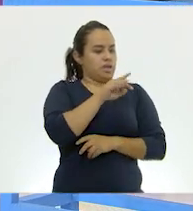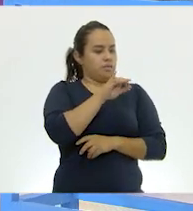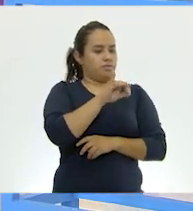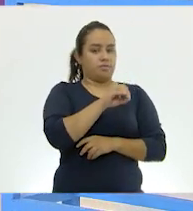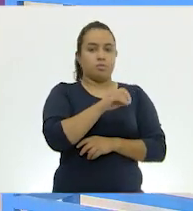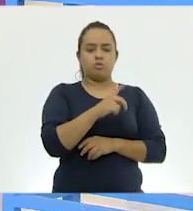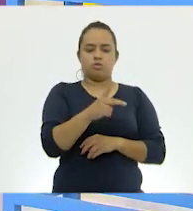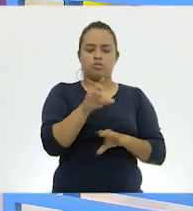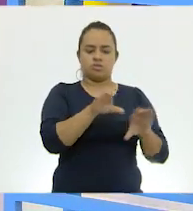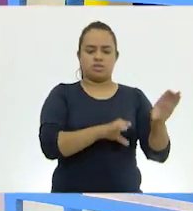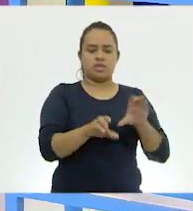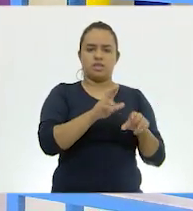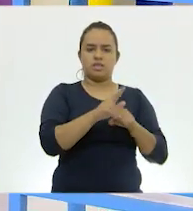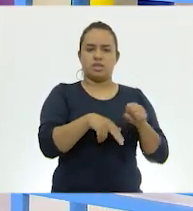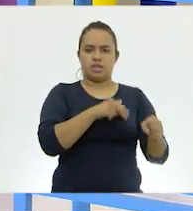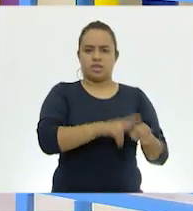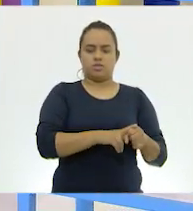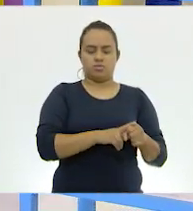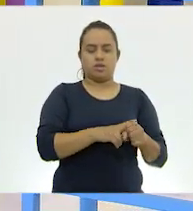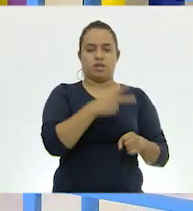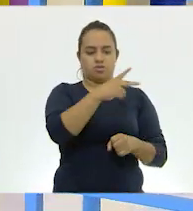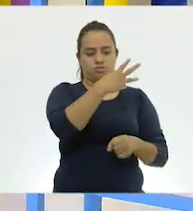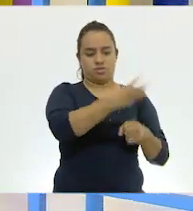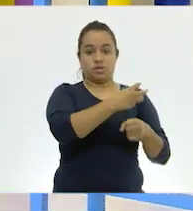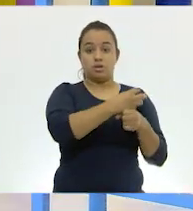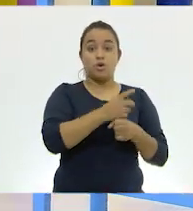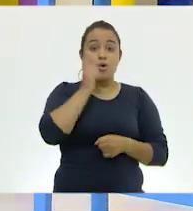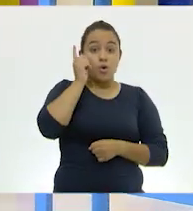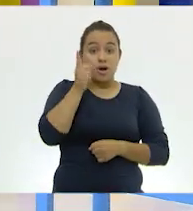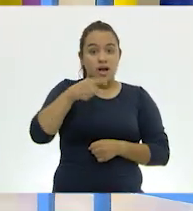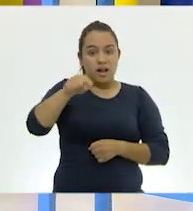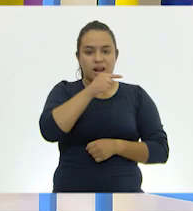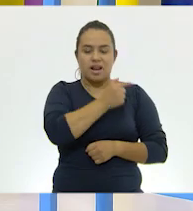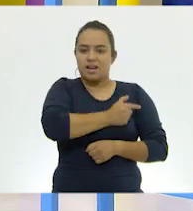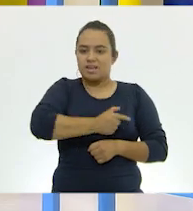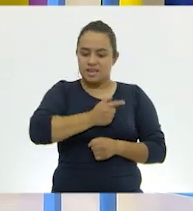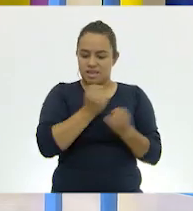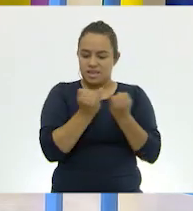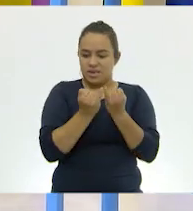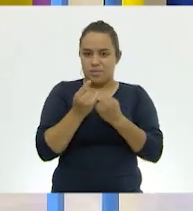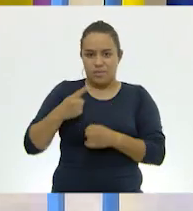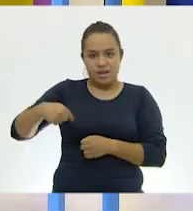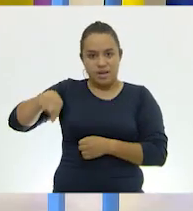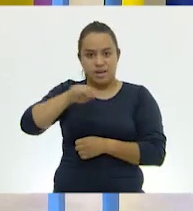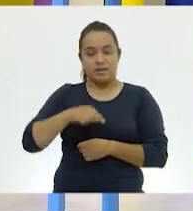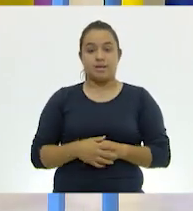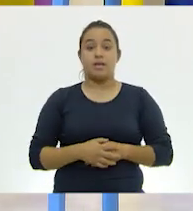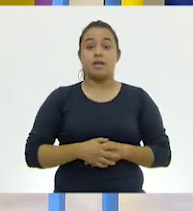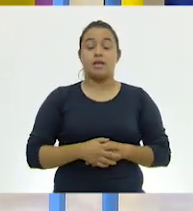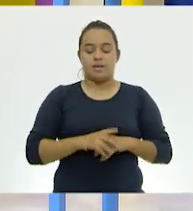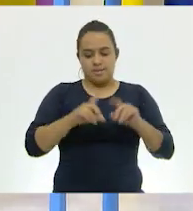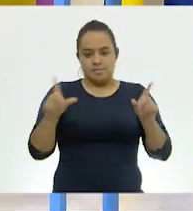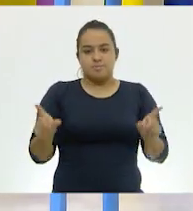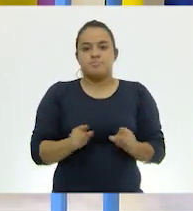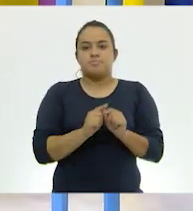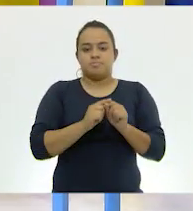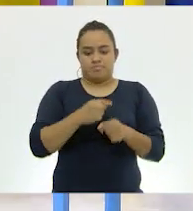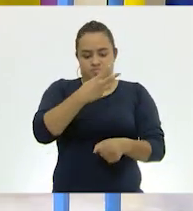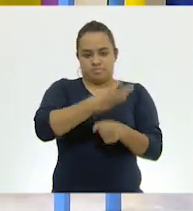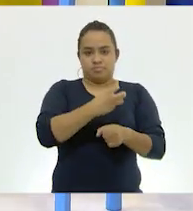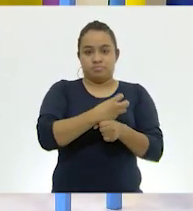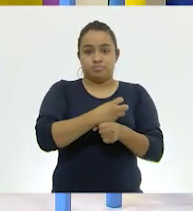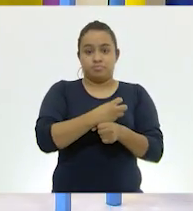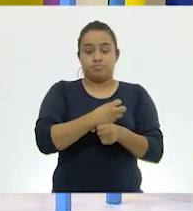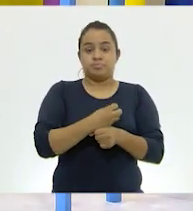Ciencias Naturales de tercer grado. Espero que lo hayas disfrutado tanto como nosotros. Hasta aquí terminamos con tercer